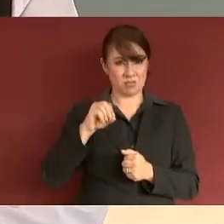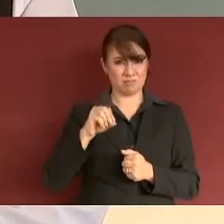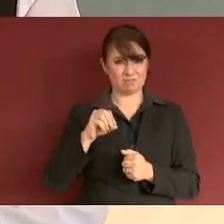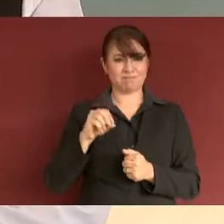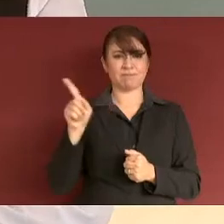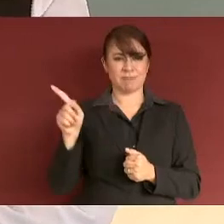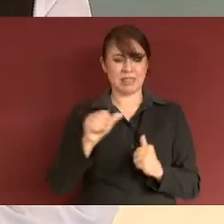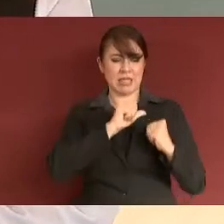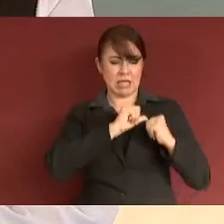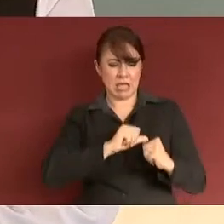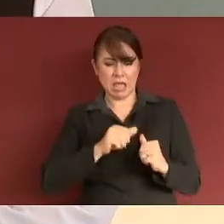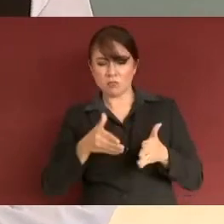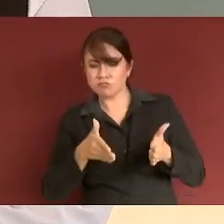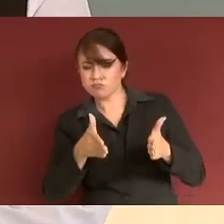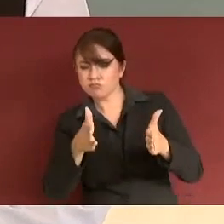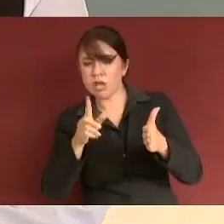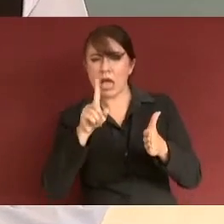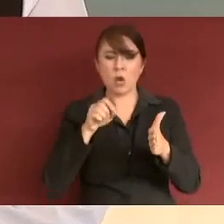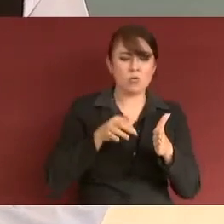que no habíamos visto.